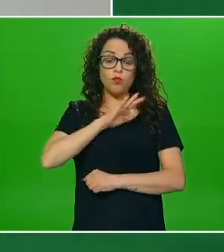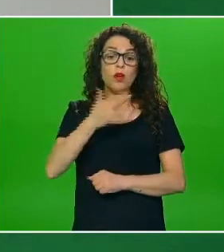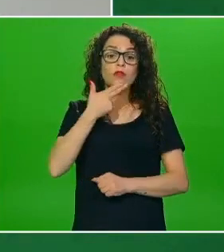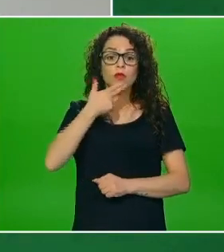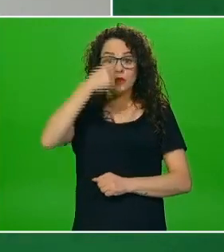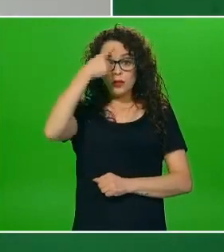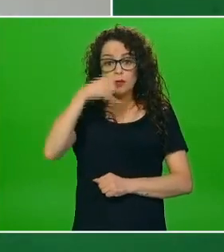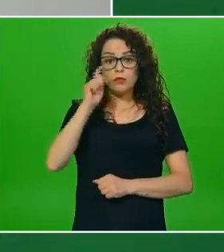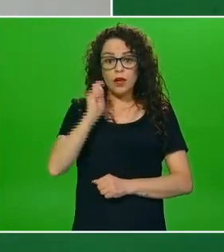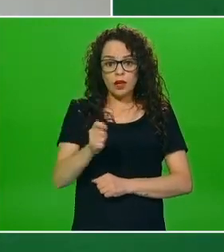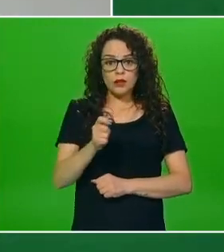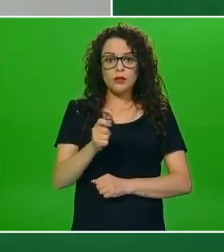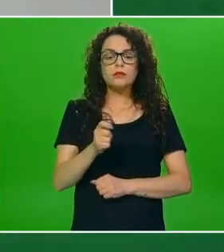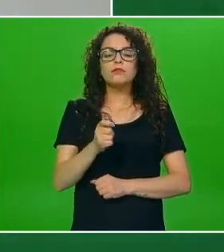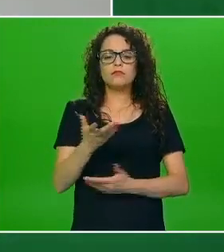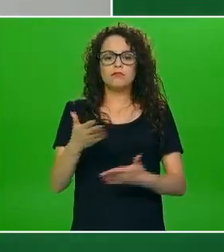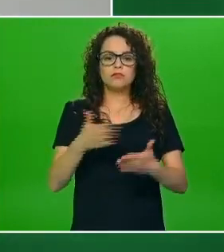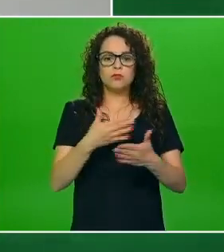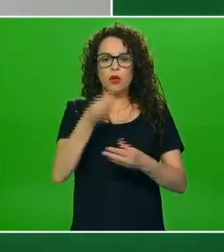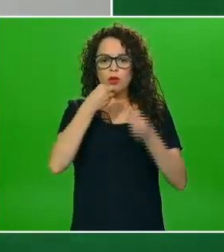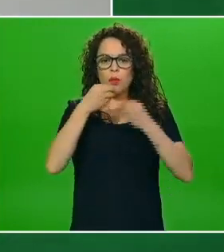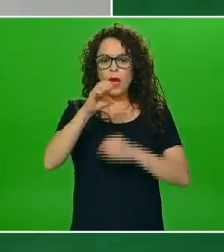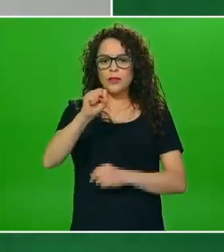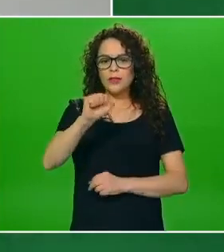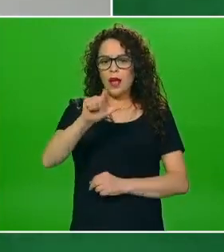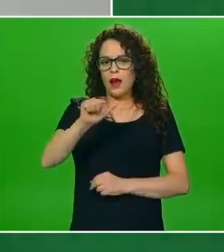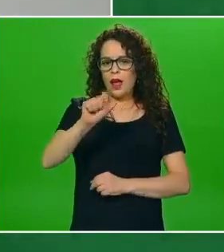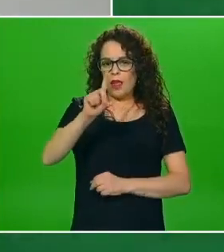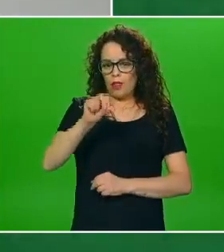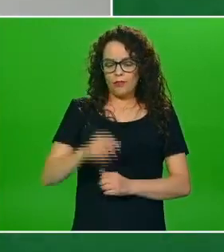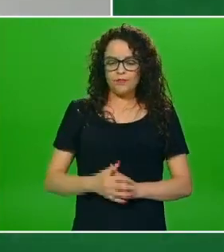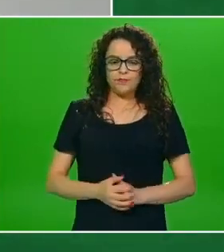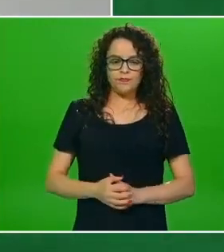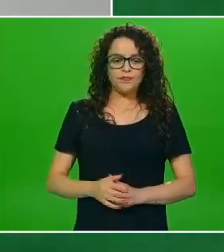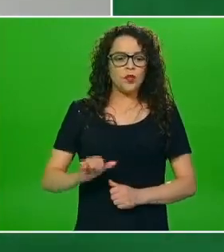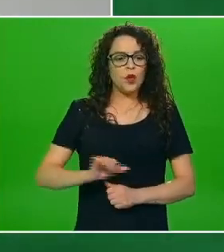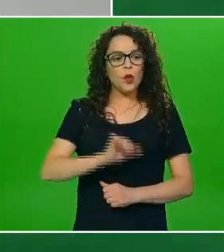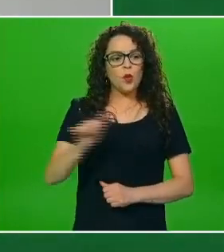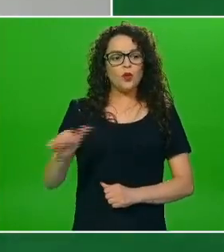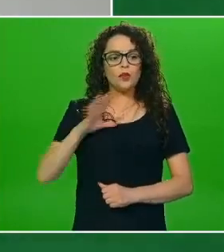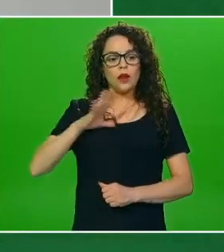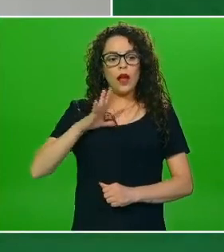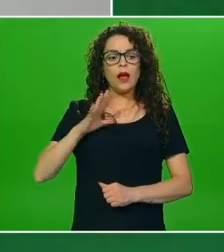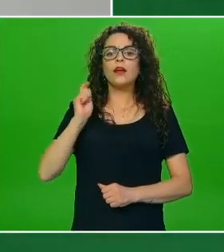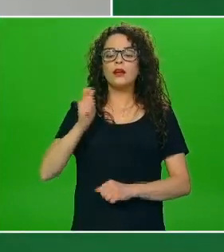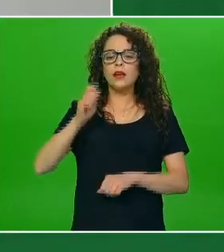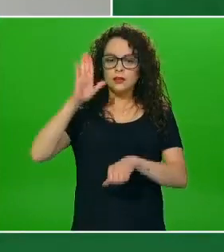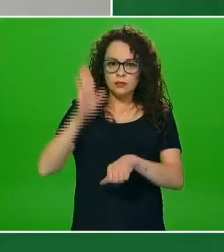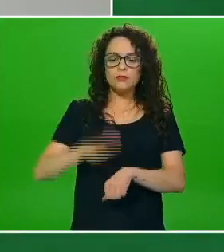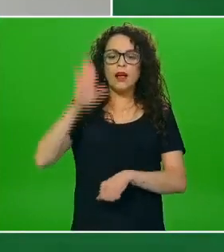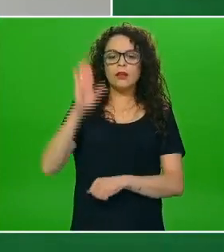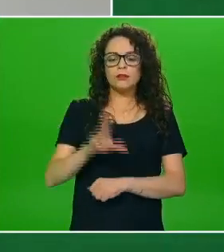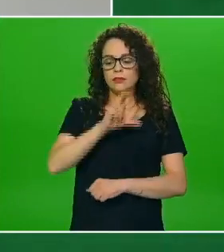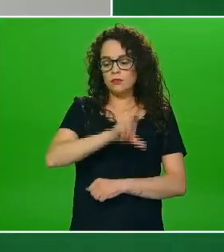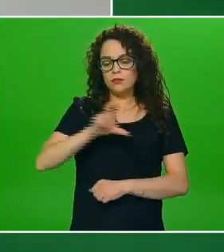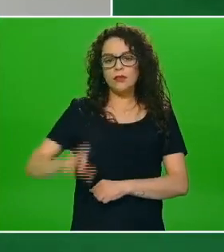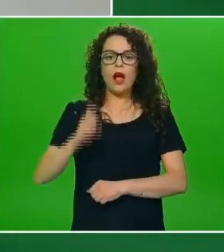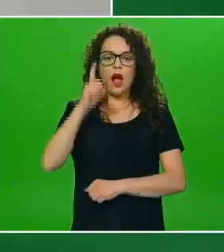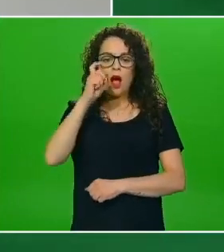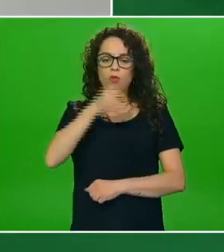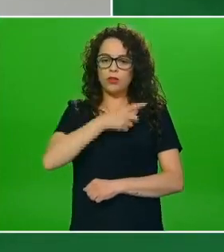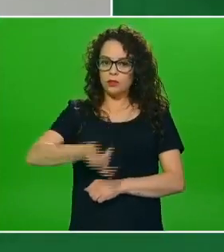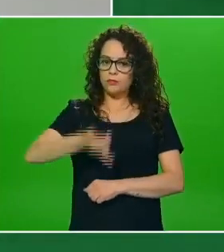platillos salados como aquí vimos y bueno no olvidemos otros dos vasitos de agua simple para estar bien